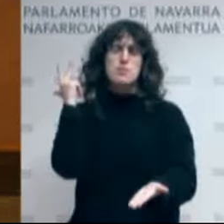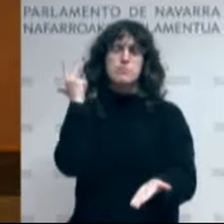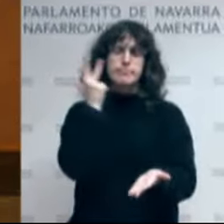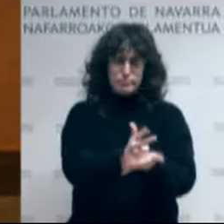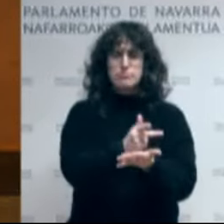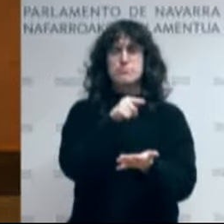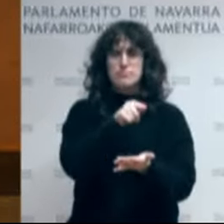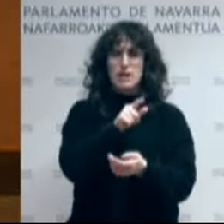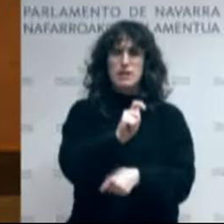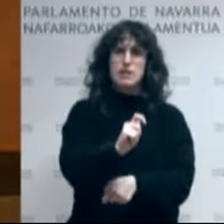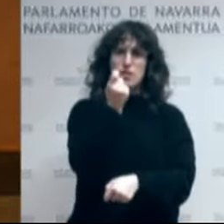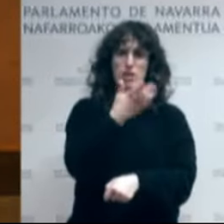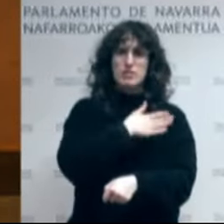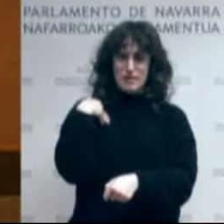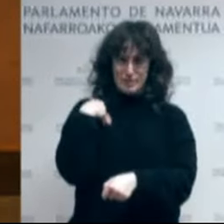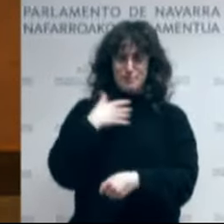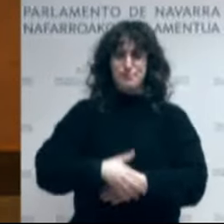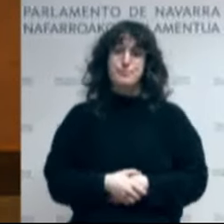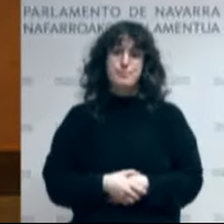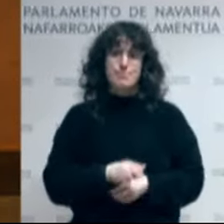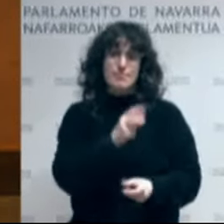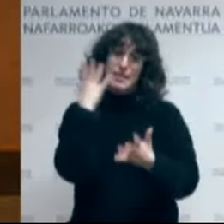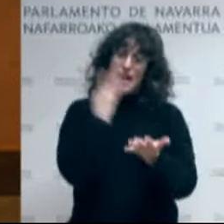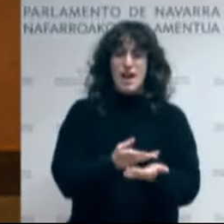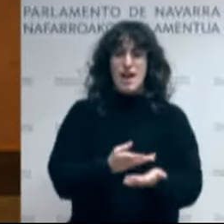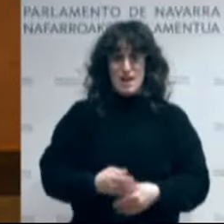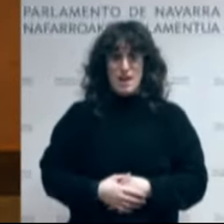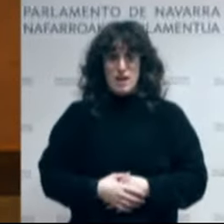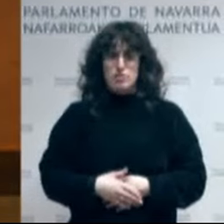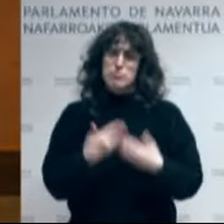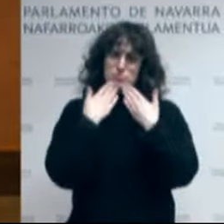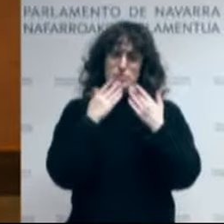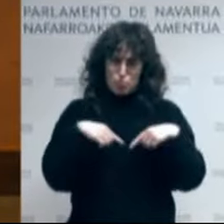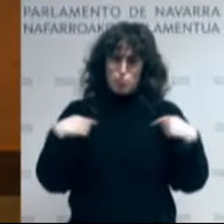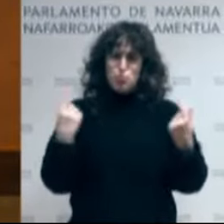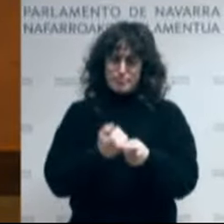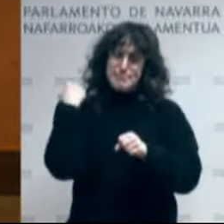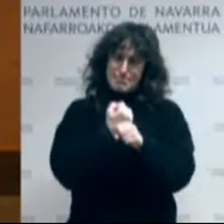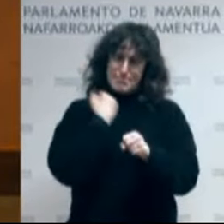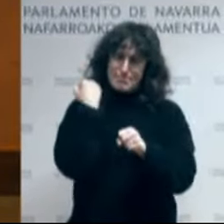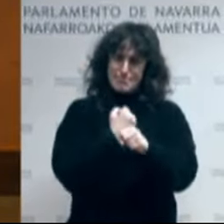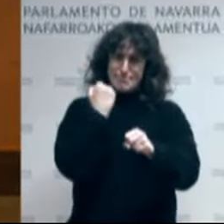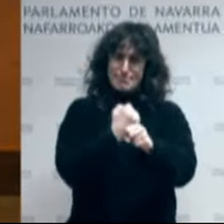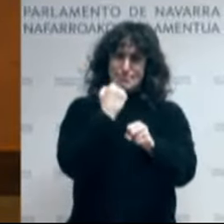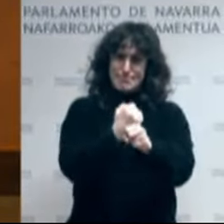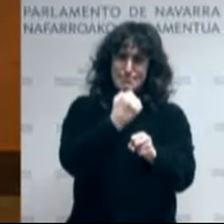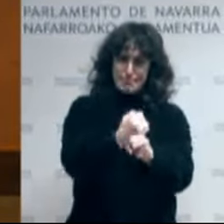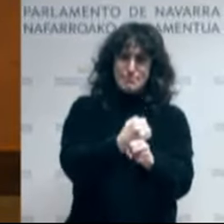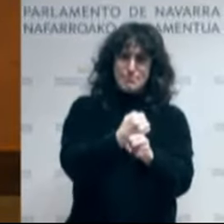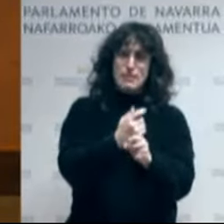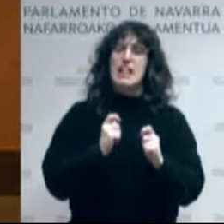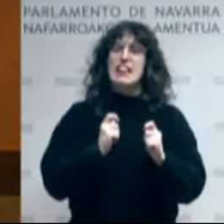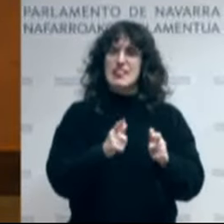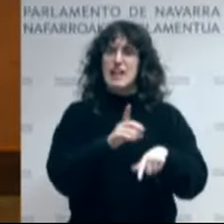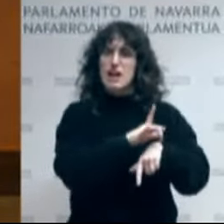Urte hauetan, egure lanarekin, nafarroak arlo sozialean, ekonomikoan eta demokrazian